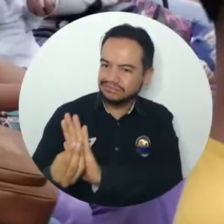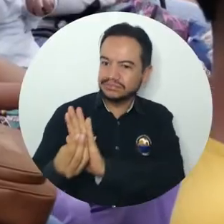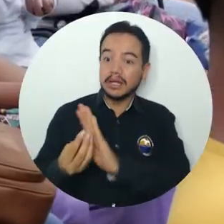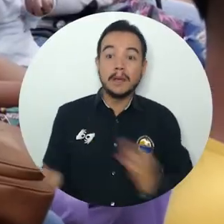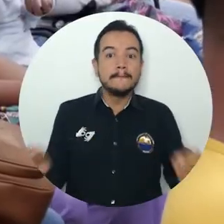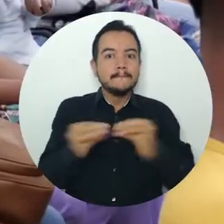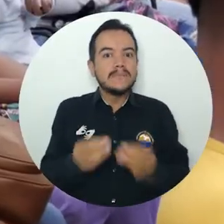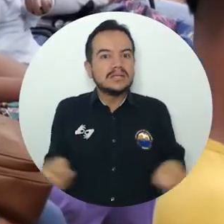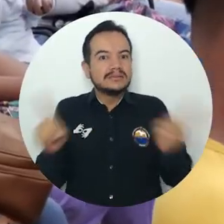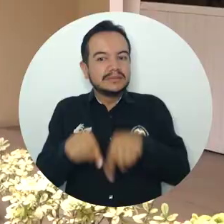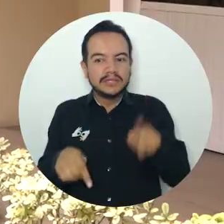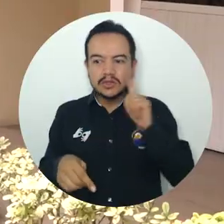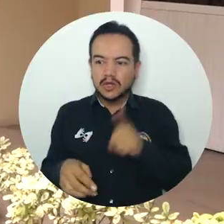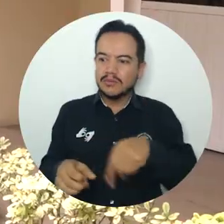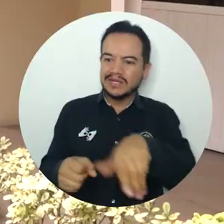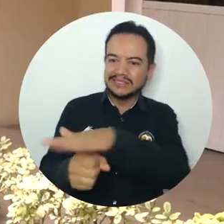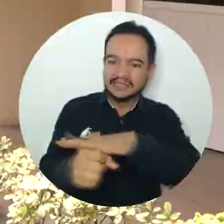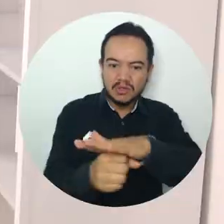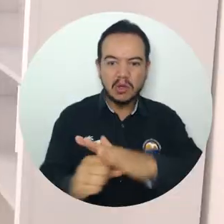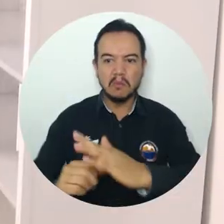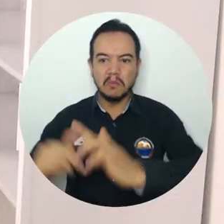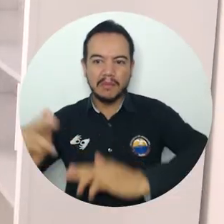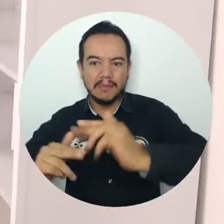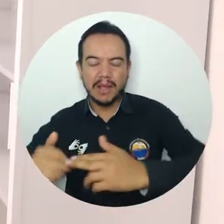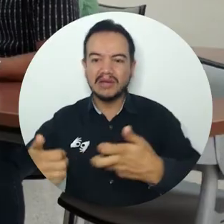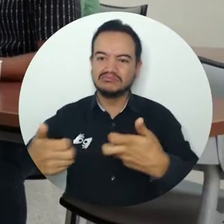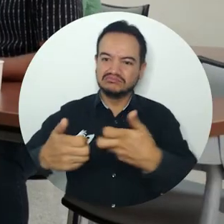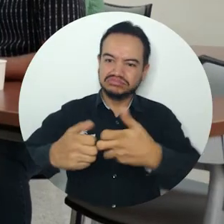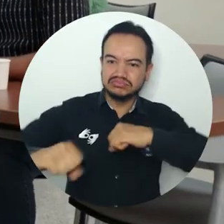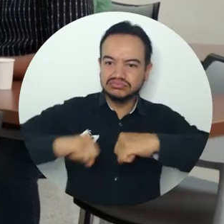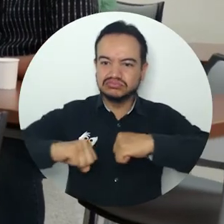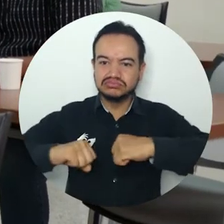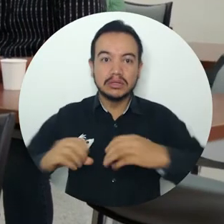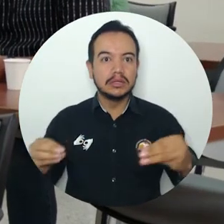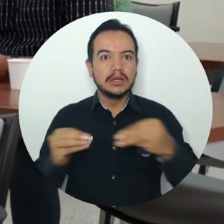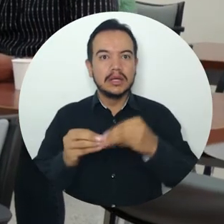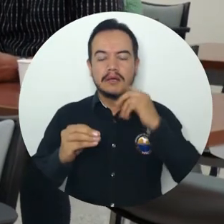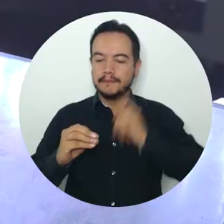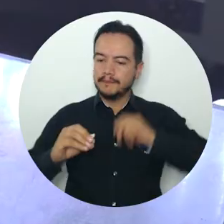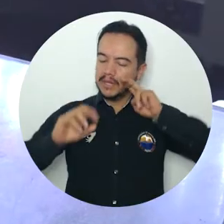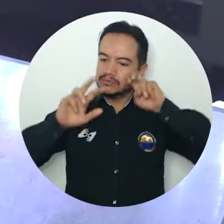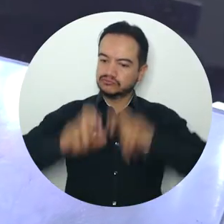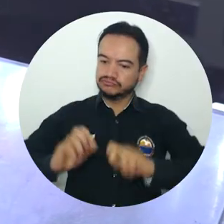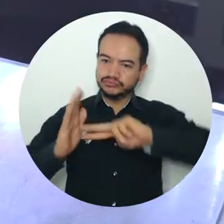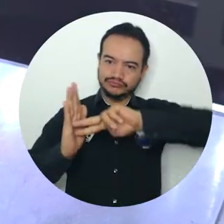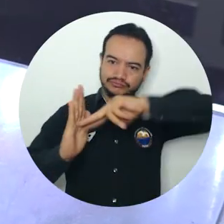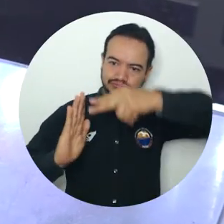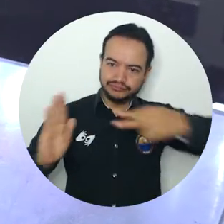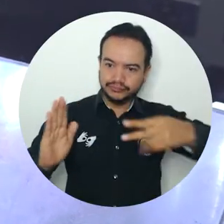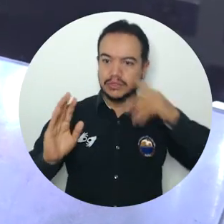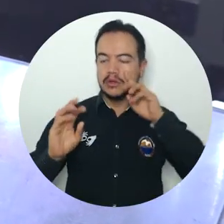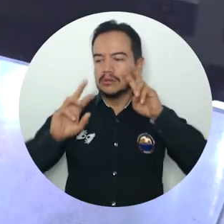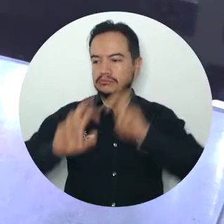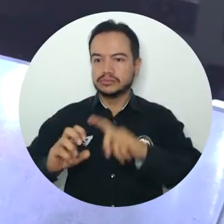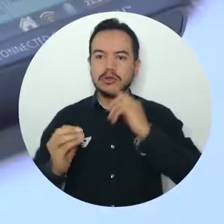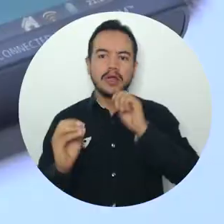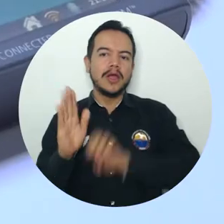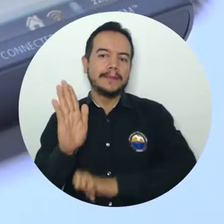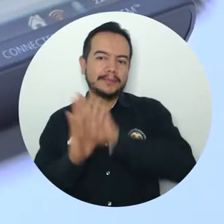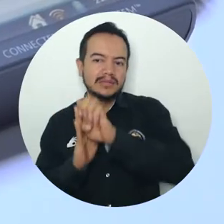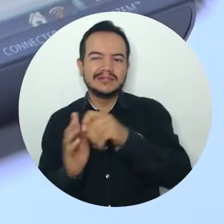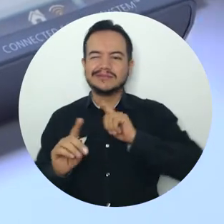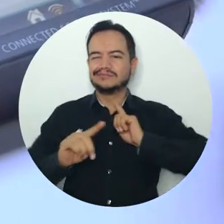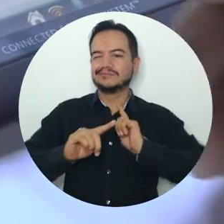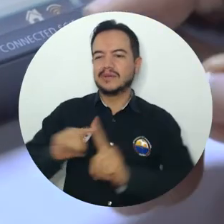como también ofrecen alternativas a necesidades de infraestructura, reactivación económica, formación en ciencia y tecnología, emprendimiento, entre